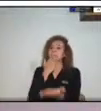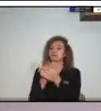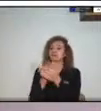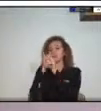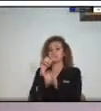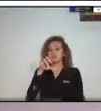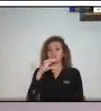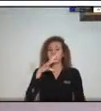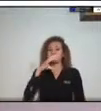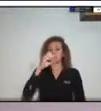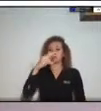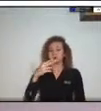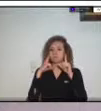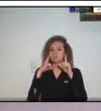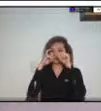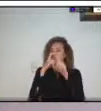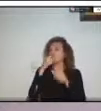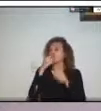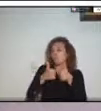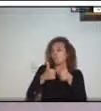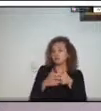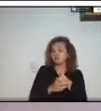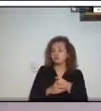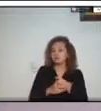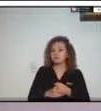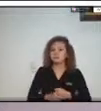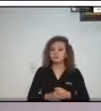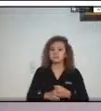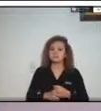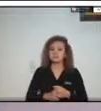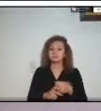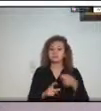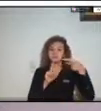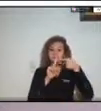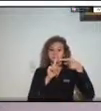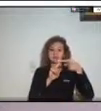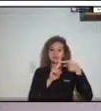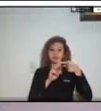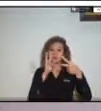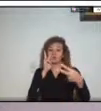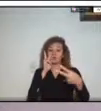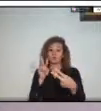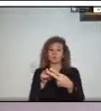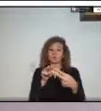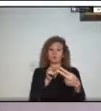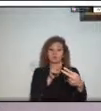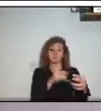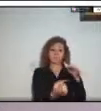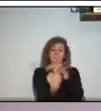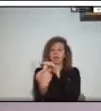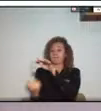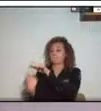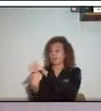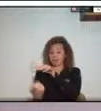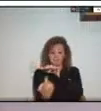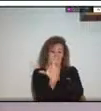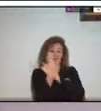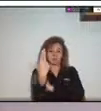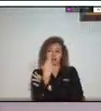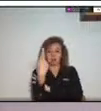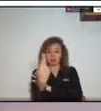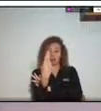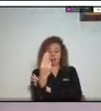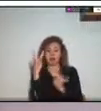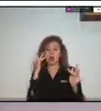algunas reflexiones en relación a su ponencia el conocimiento sobre la ocurrencia de eventos relacionados con inundaciones y